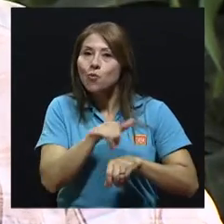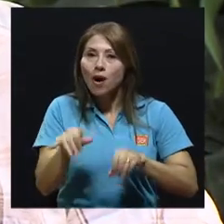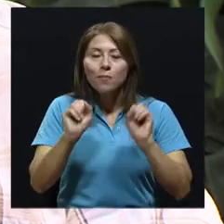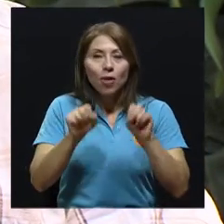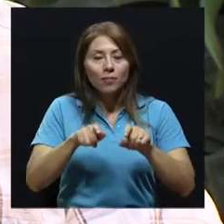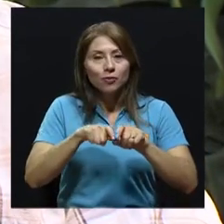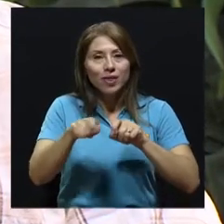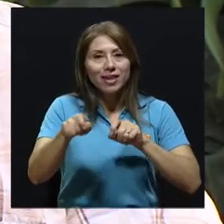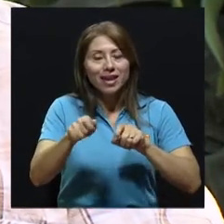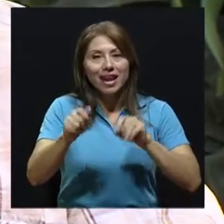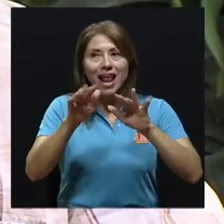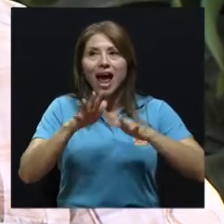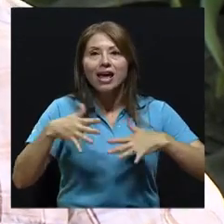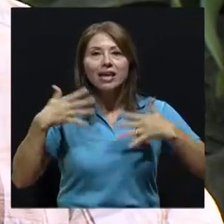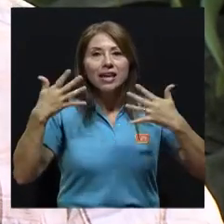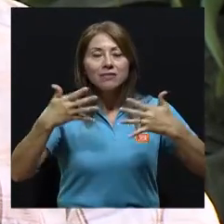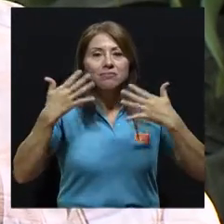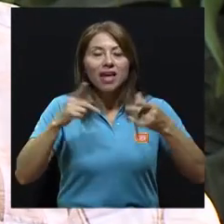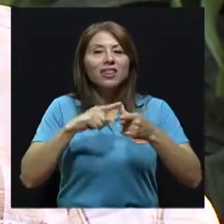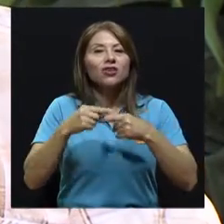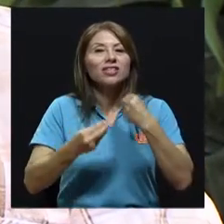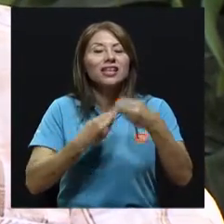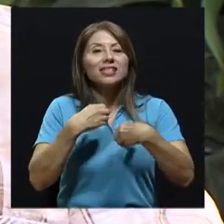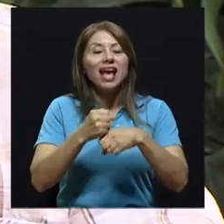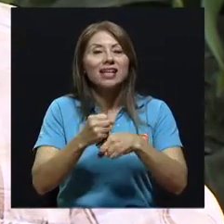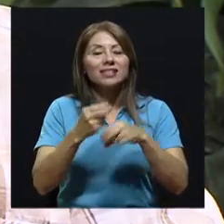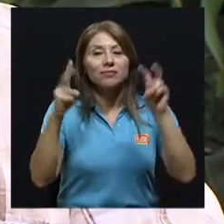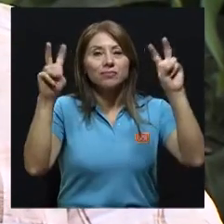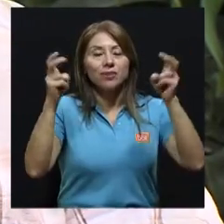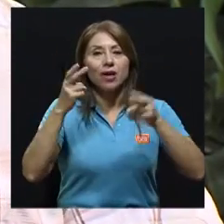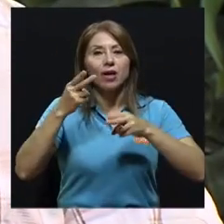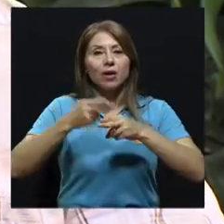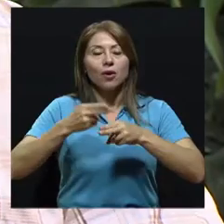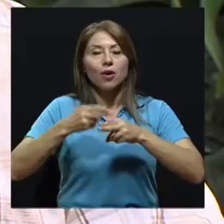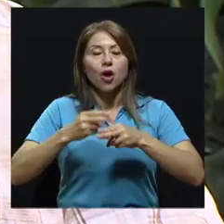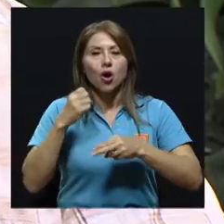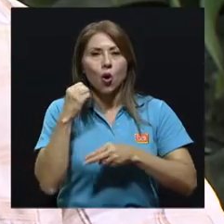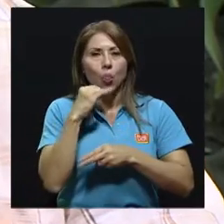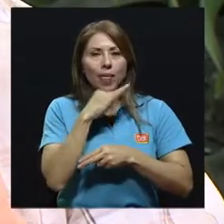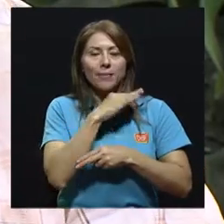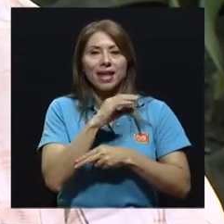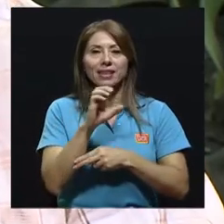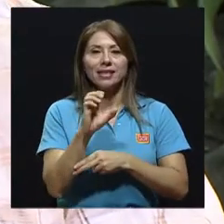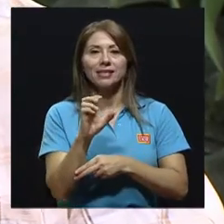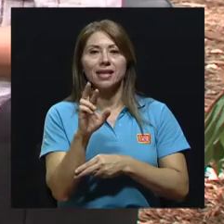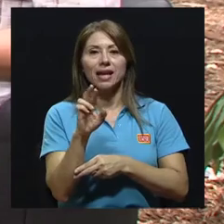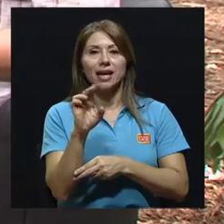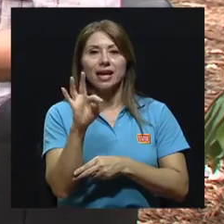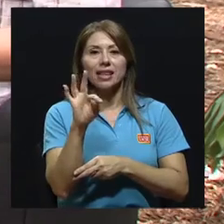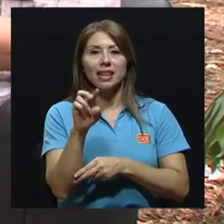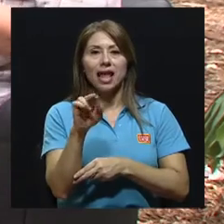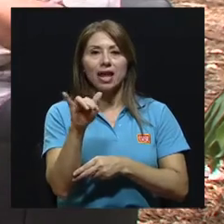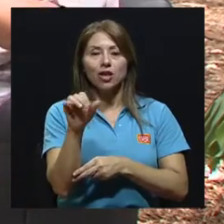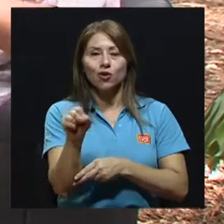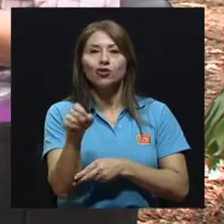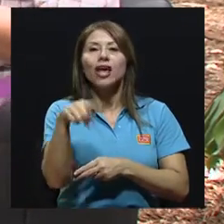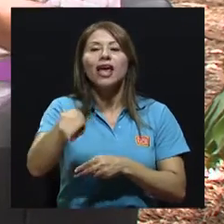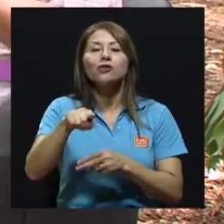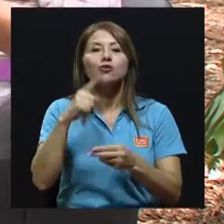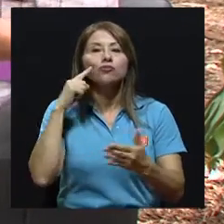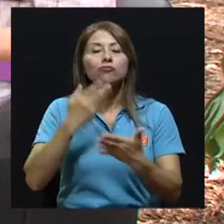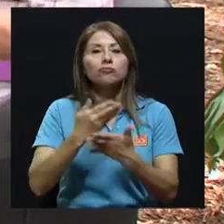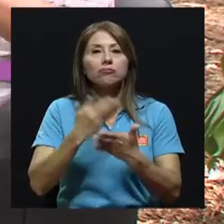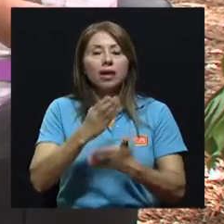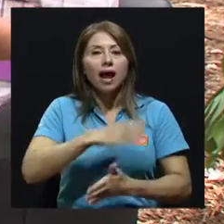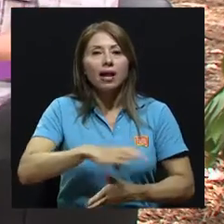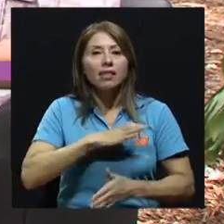algunos contaminantes representativos, que se llaman contaminantes criterios, o son indicadores de la calidad del